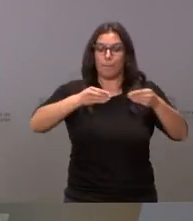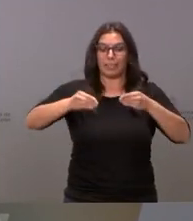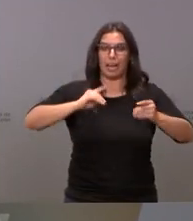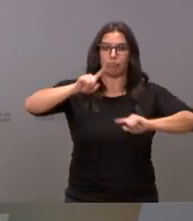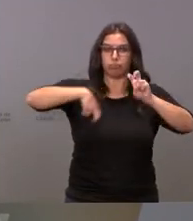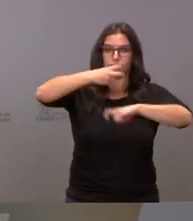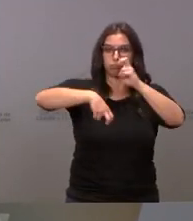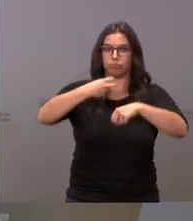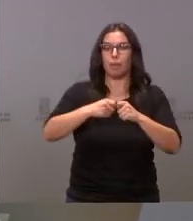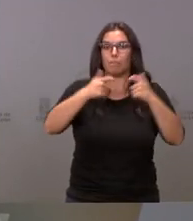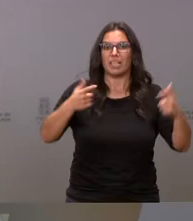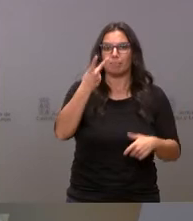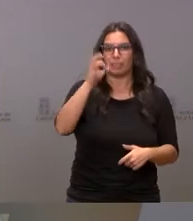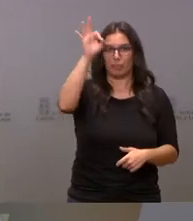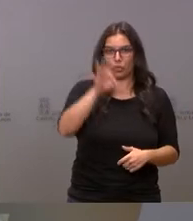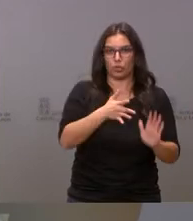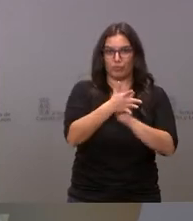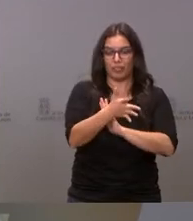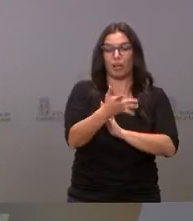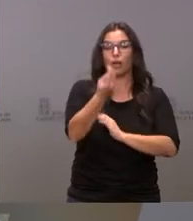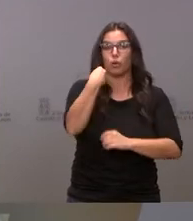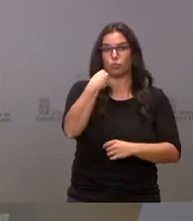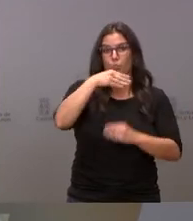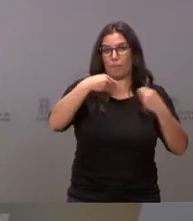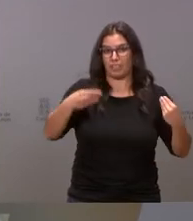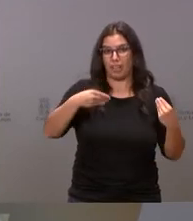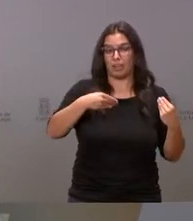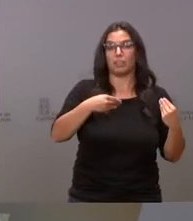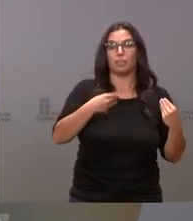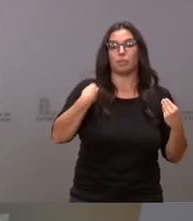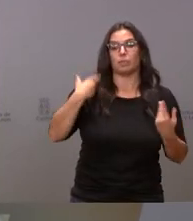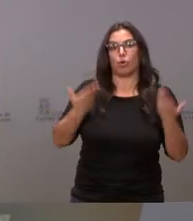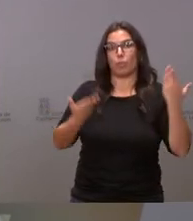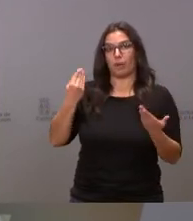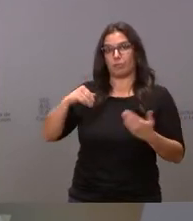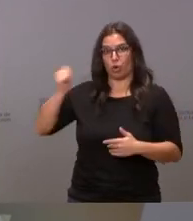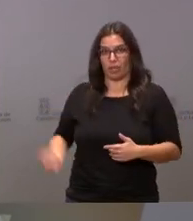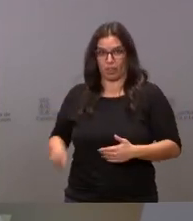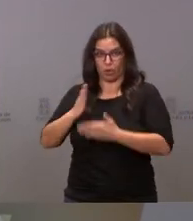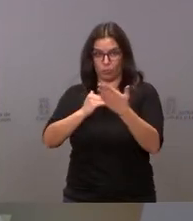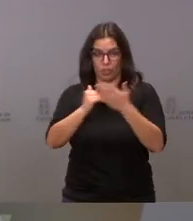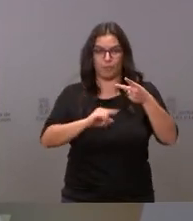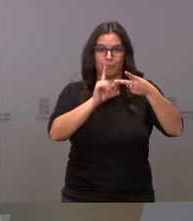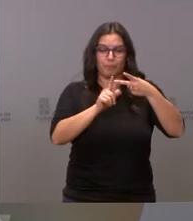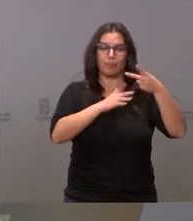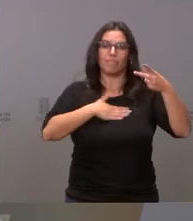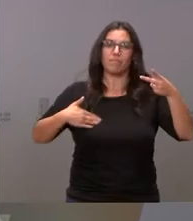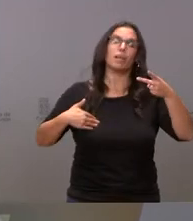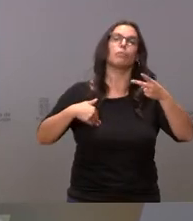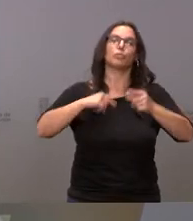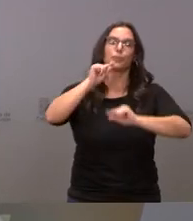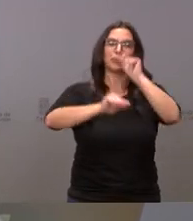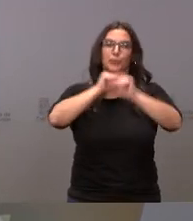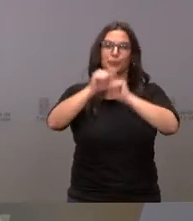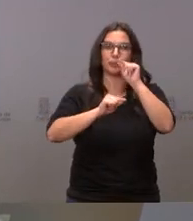20%, es decir, el consumo autonómico de materiales en relación con el Producto Interior Bruto. En segundo lugar, pretendemos reducir la emisión de gases